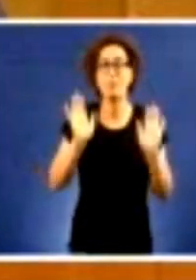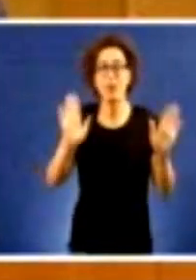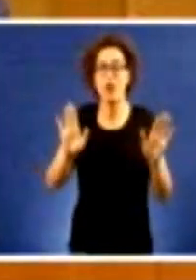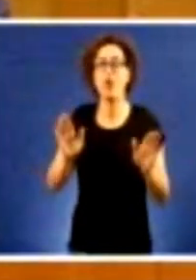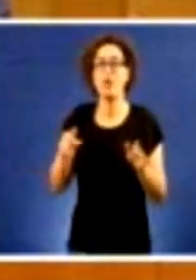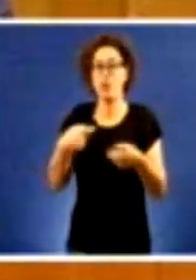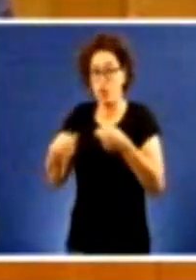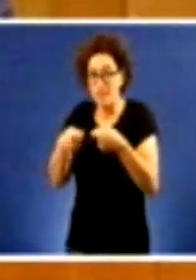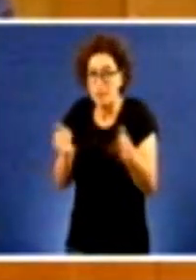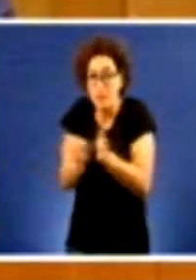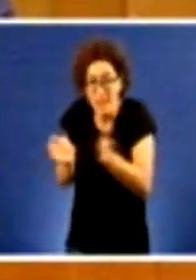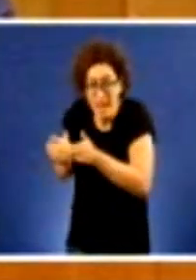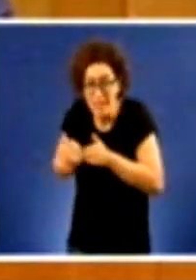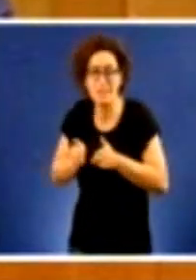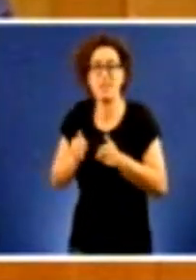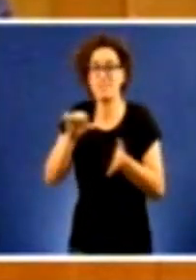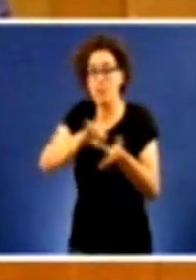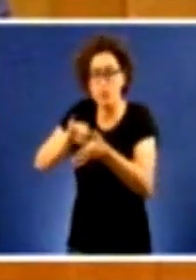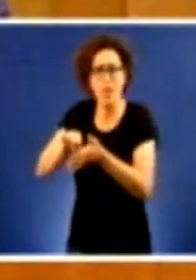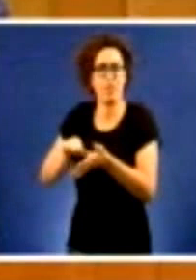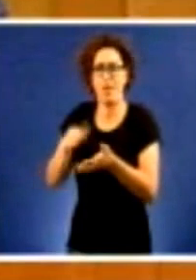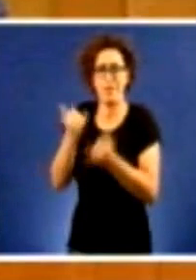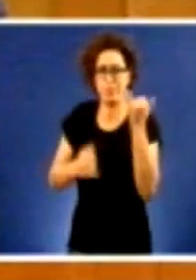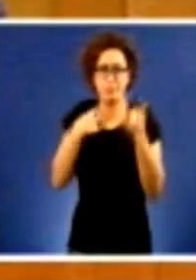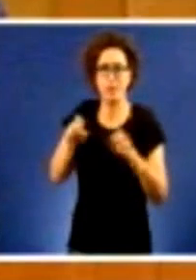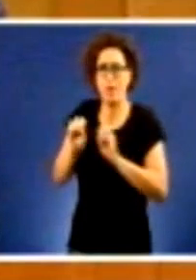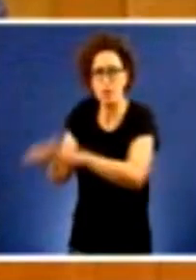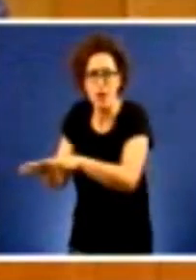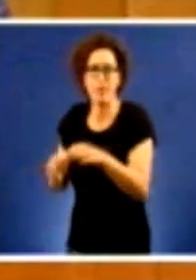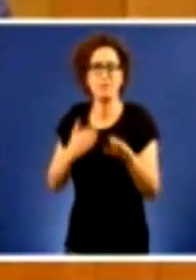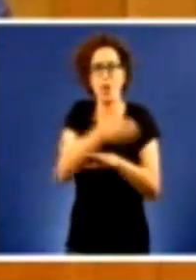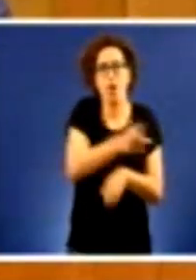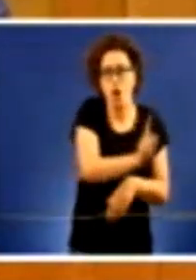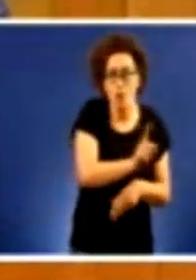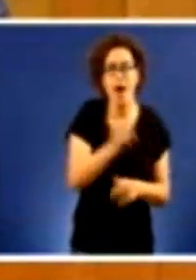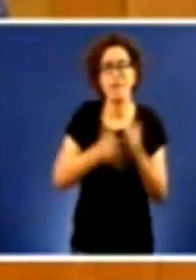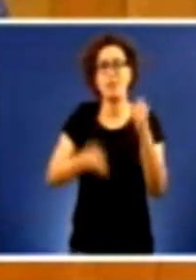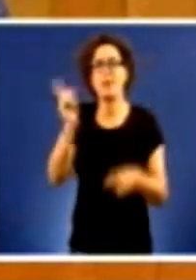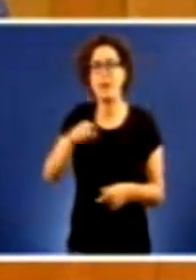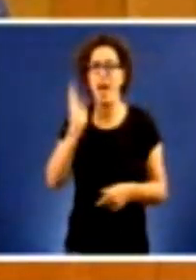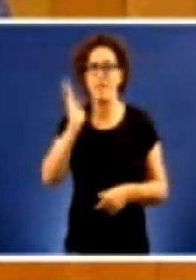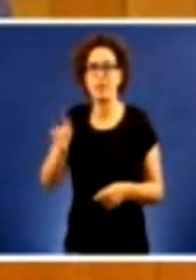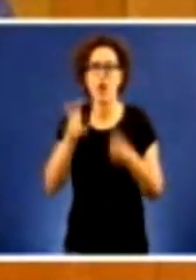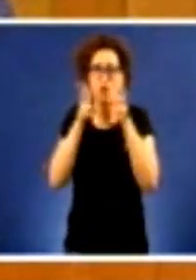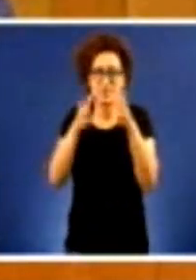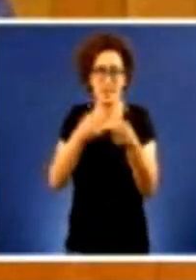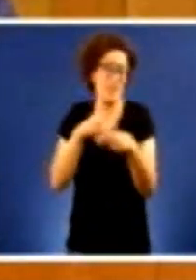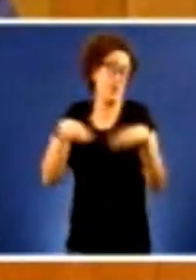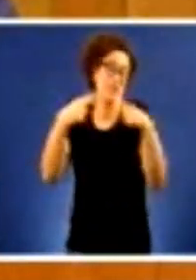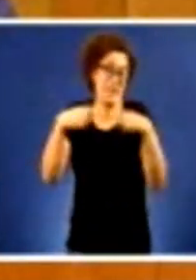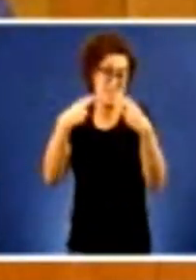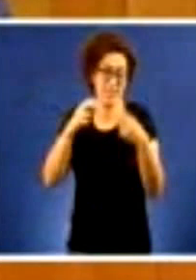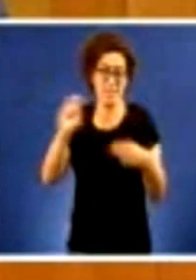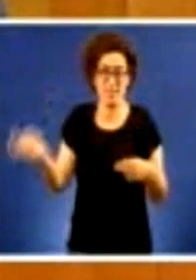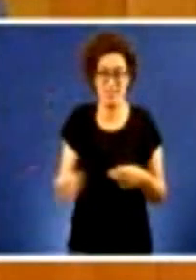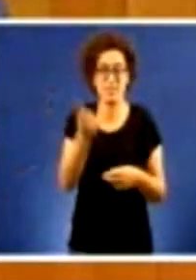rúas das nosas cidades abandonadas e polo tanto tamén afecta a hostelería das nosas cidades tamén apoyarei